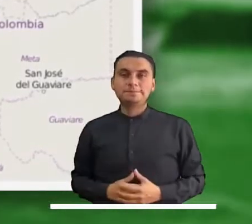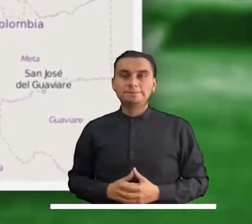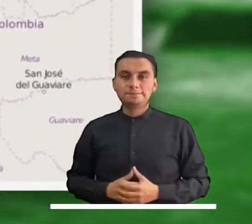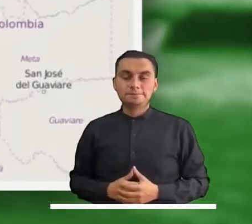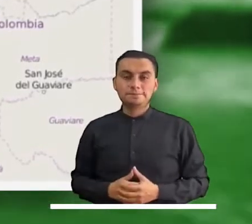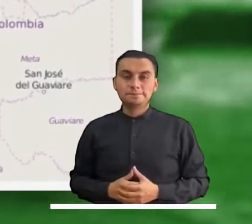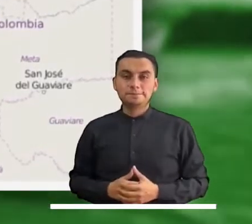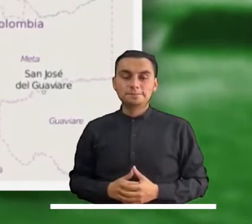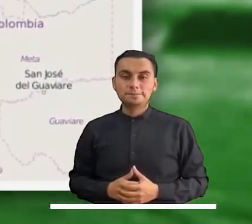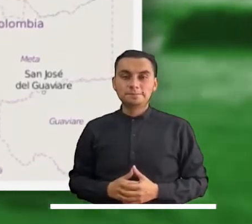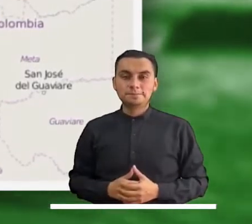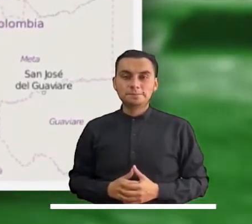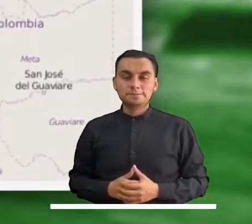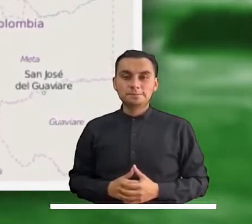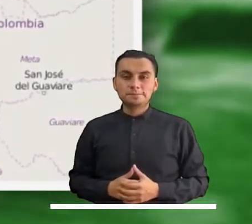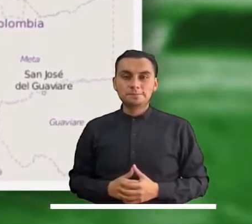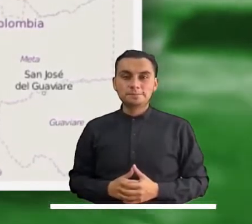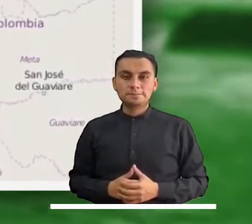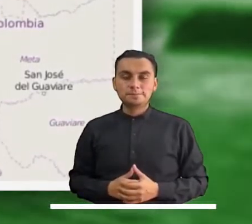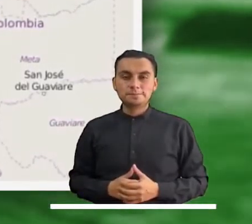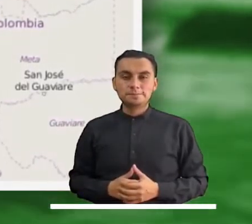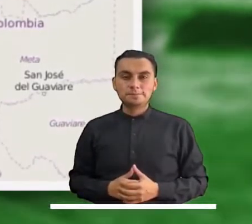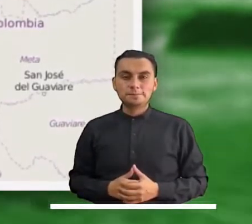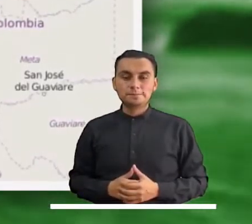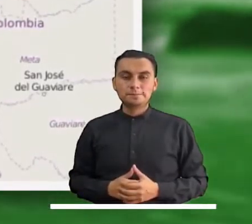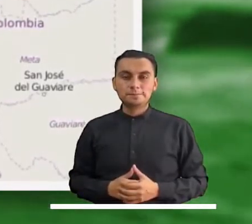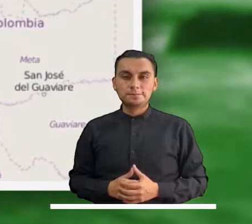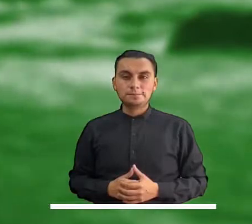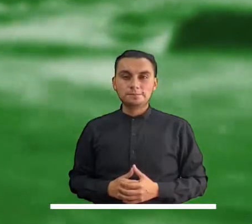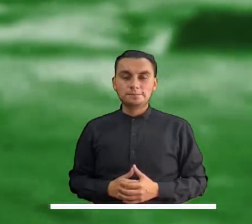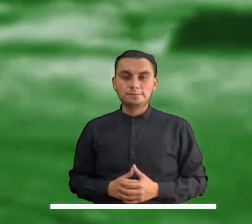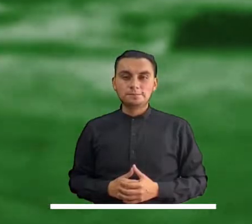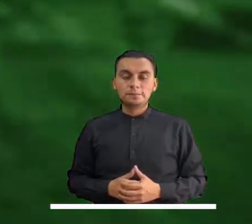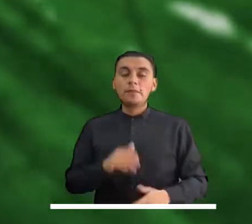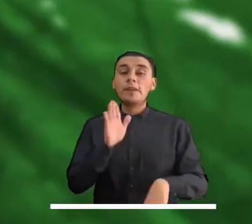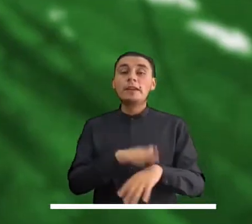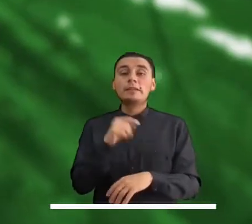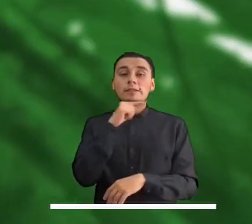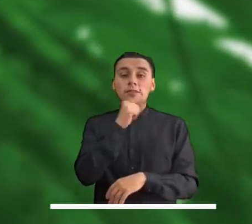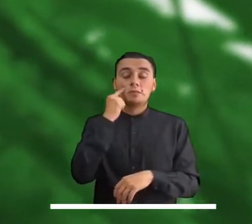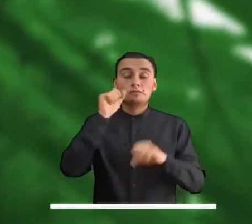roja por el avance en la erosión fluvial del río Magdalena sobre la banca sur.